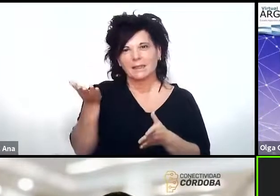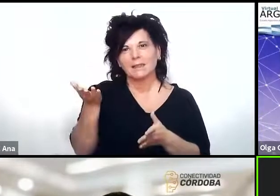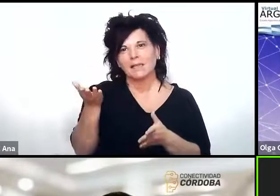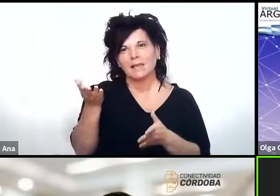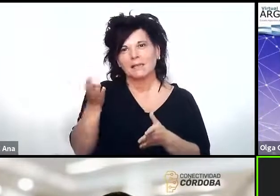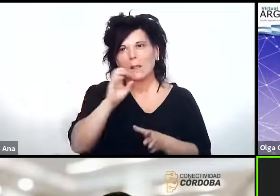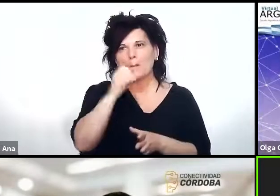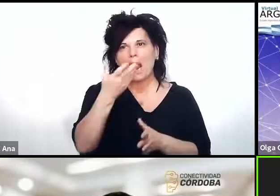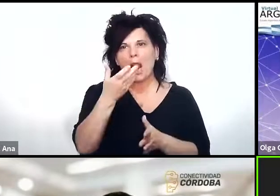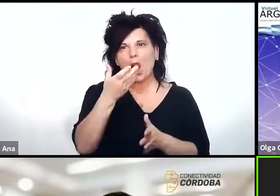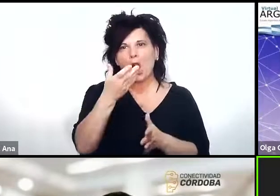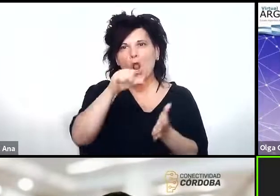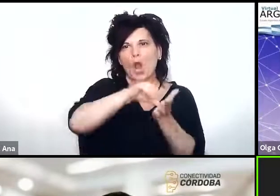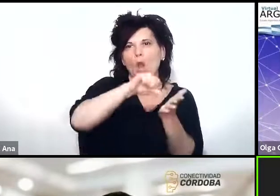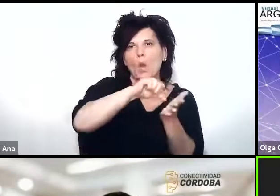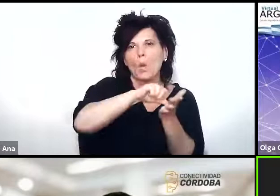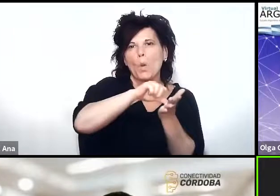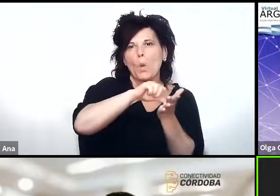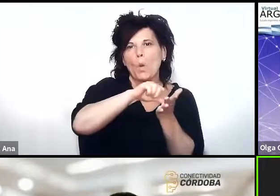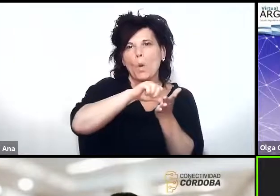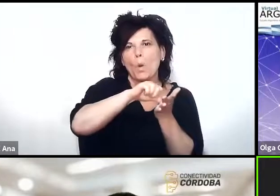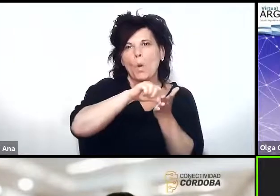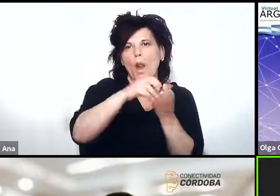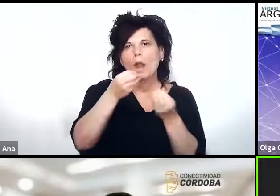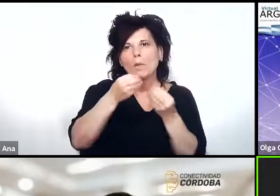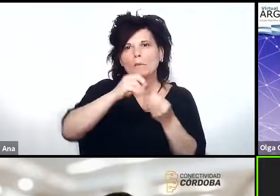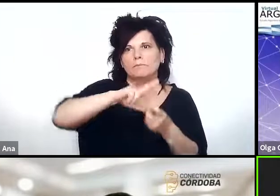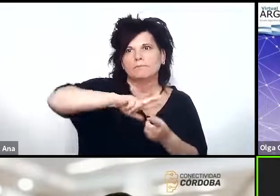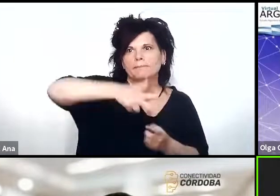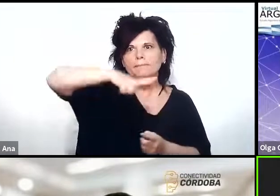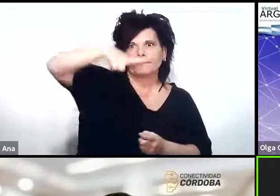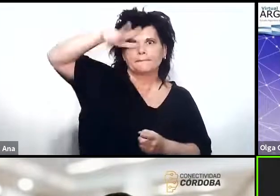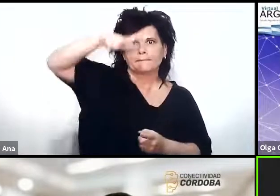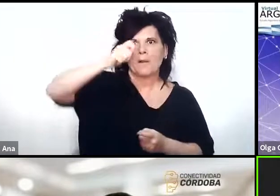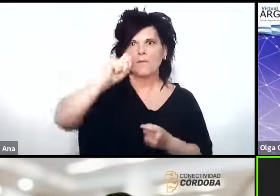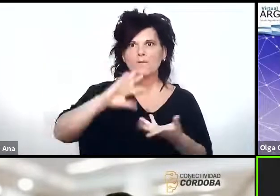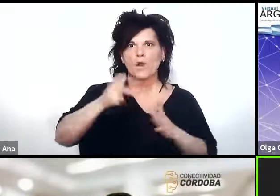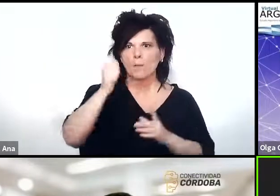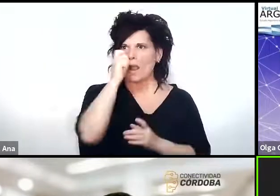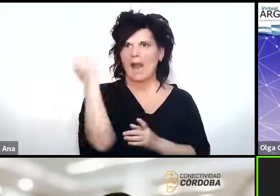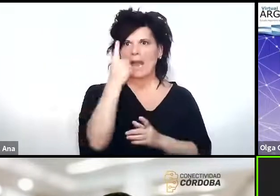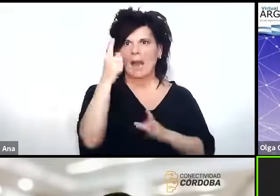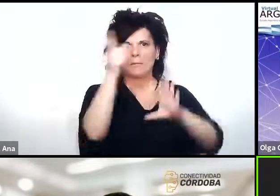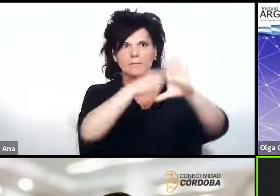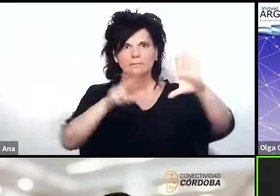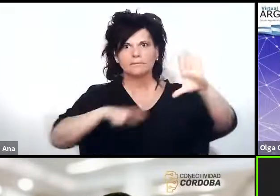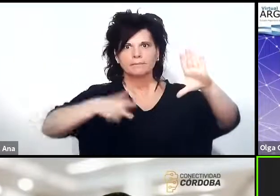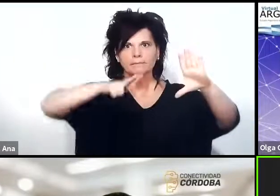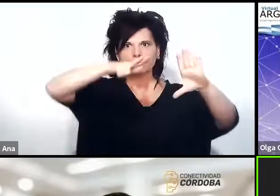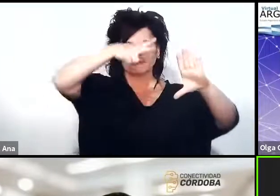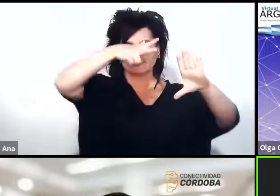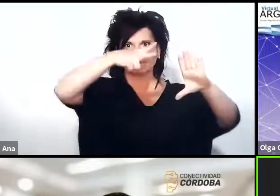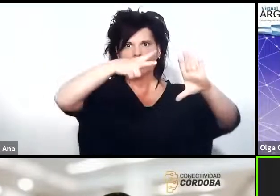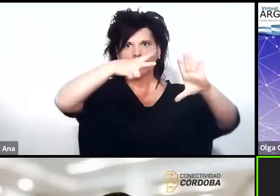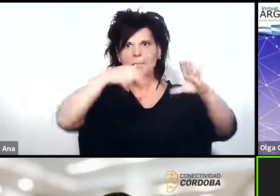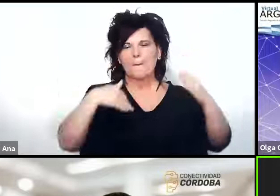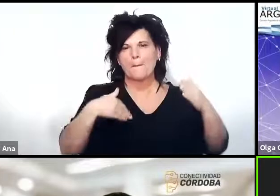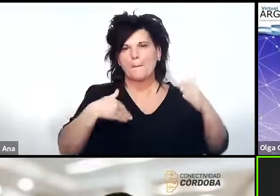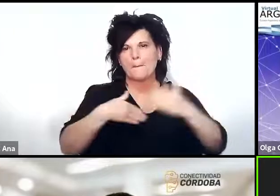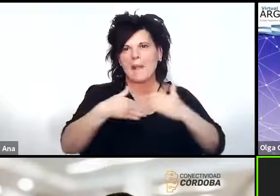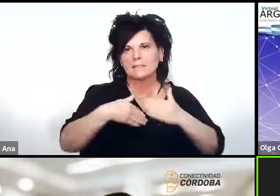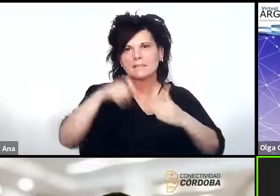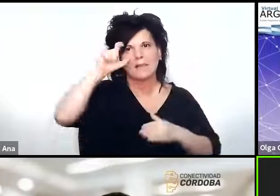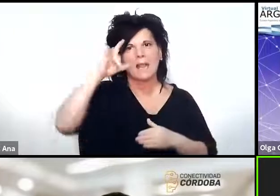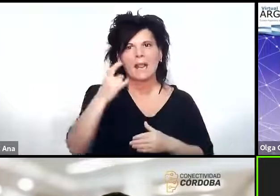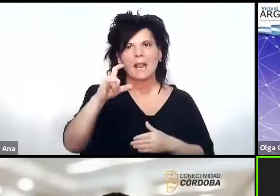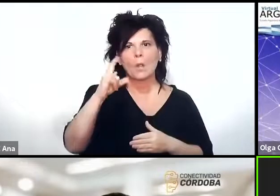mejor posición geográfica para lanzarlo para que llegue más rápido a la órbita mientras más cerca no estén del ecuador más rápido